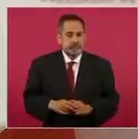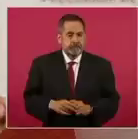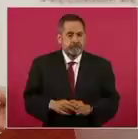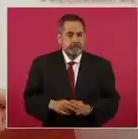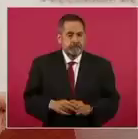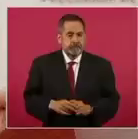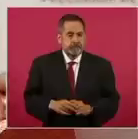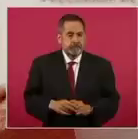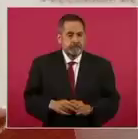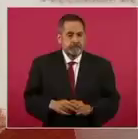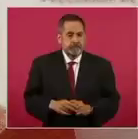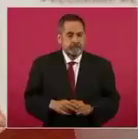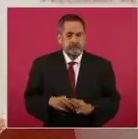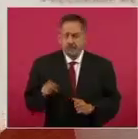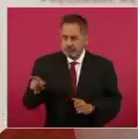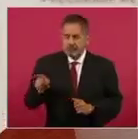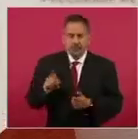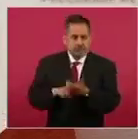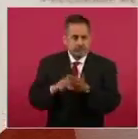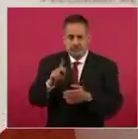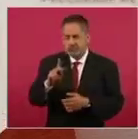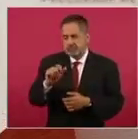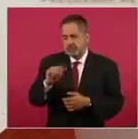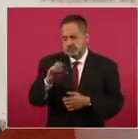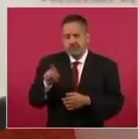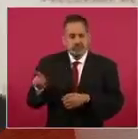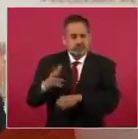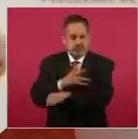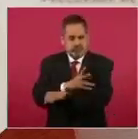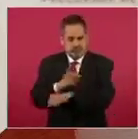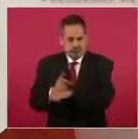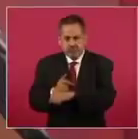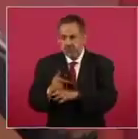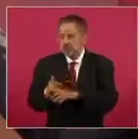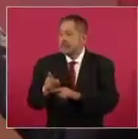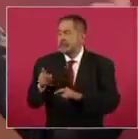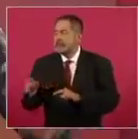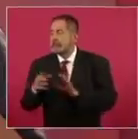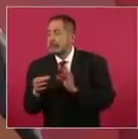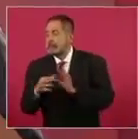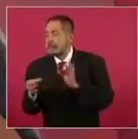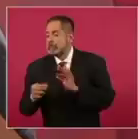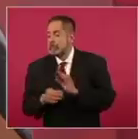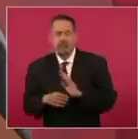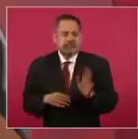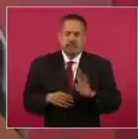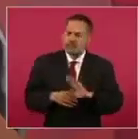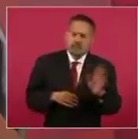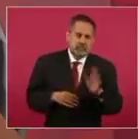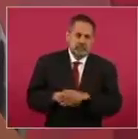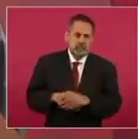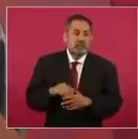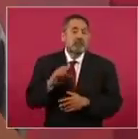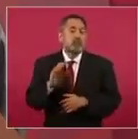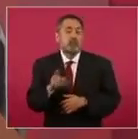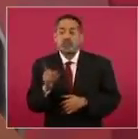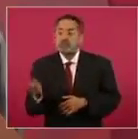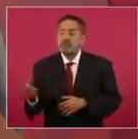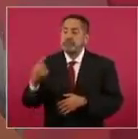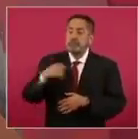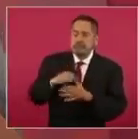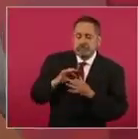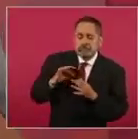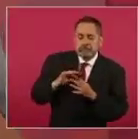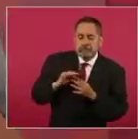Con esto, ni él me va a mí a